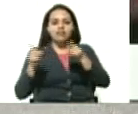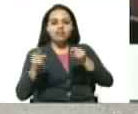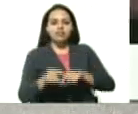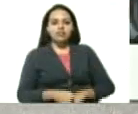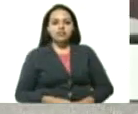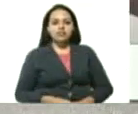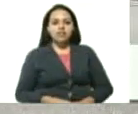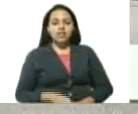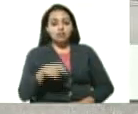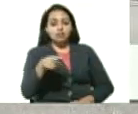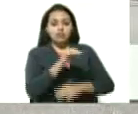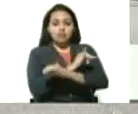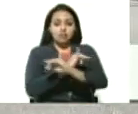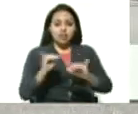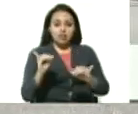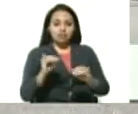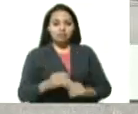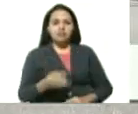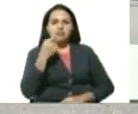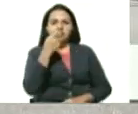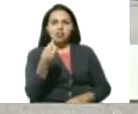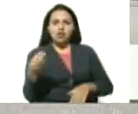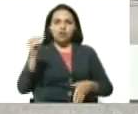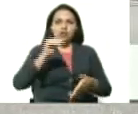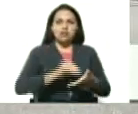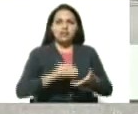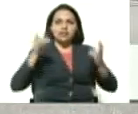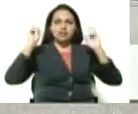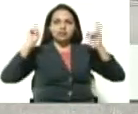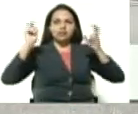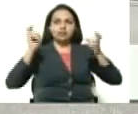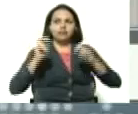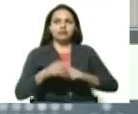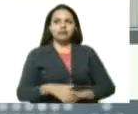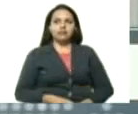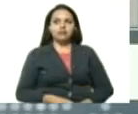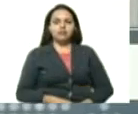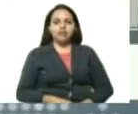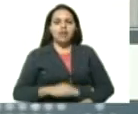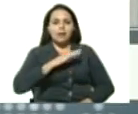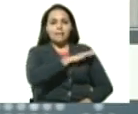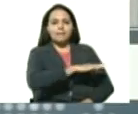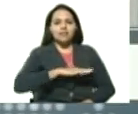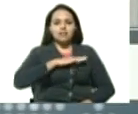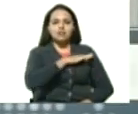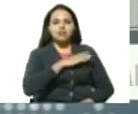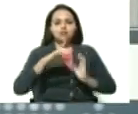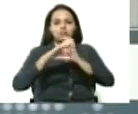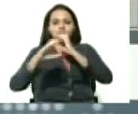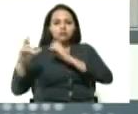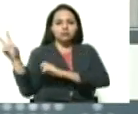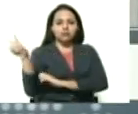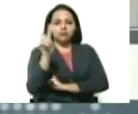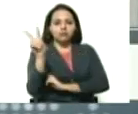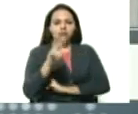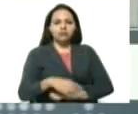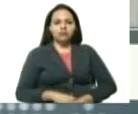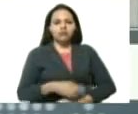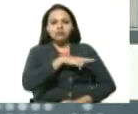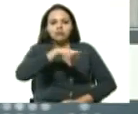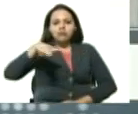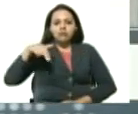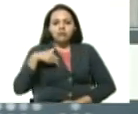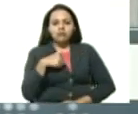despedimos ratificando el lema, la gran misión Transporte Venezuela, somos